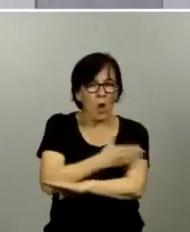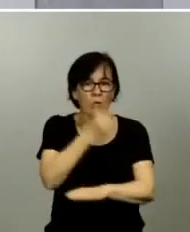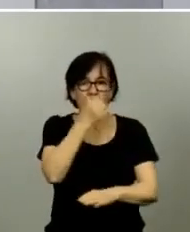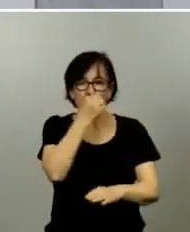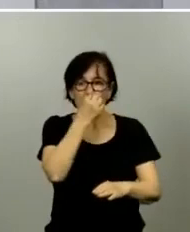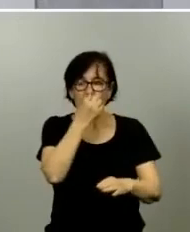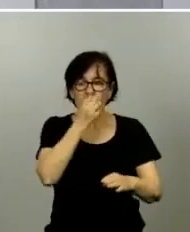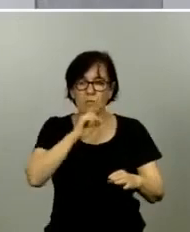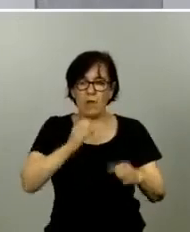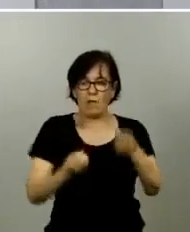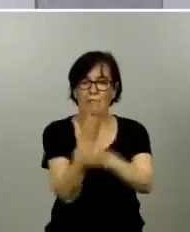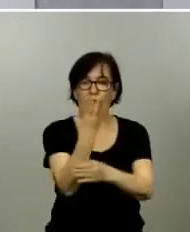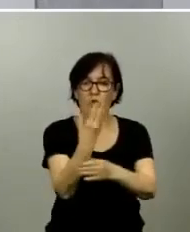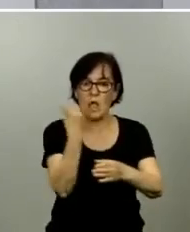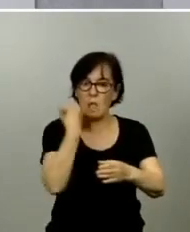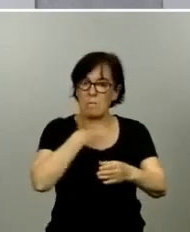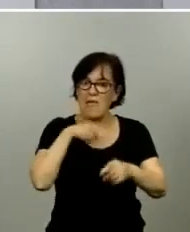ella misma